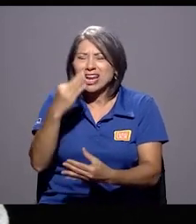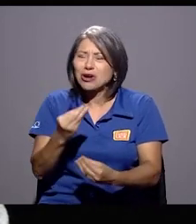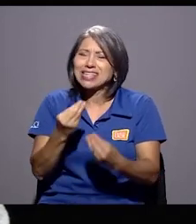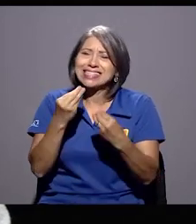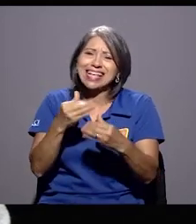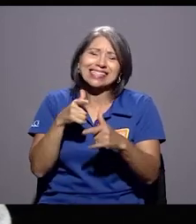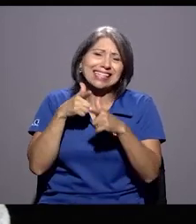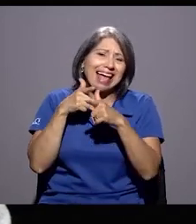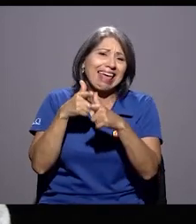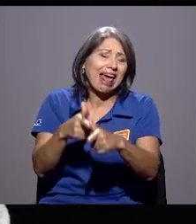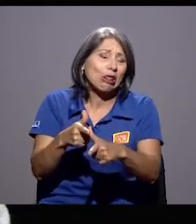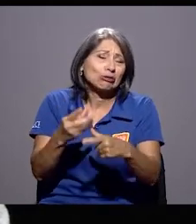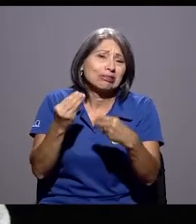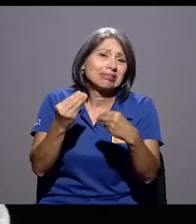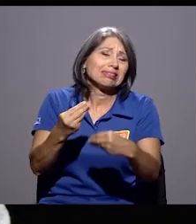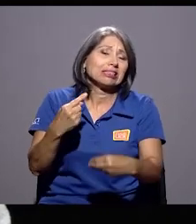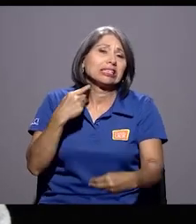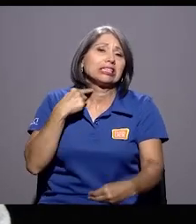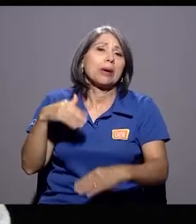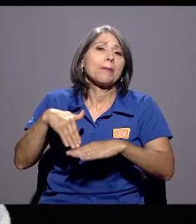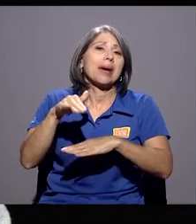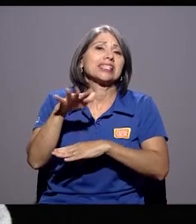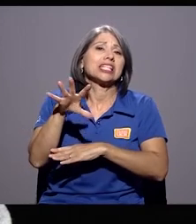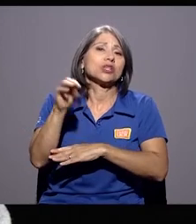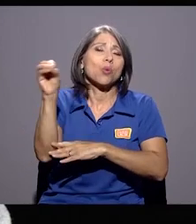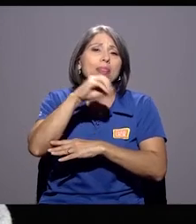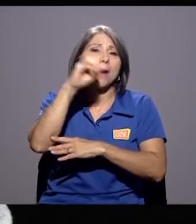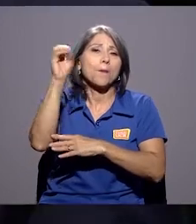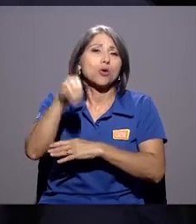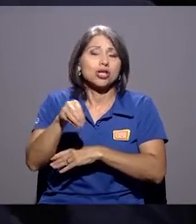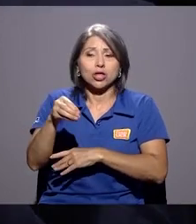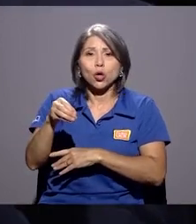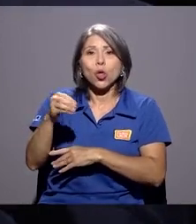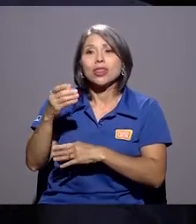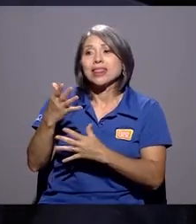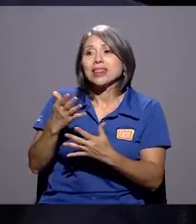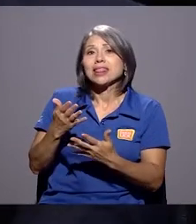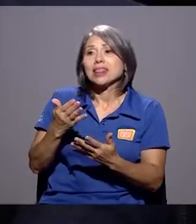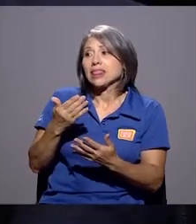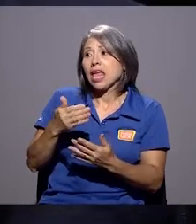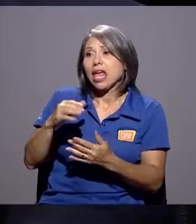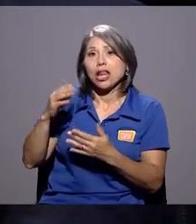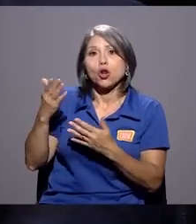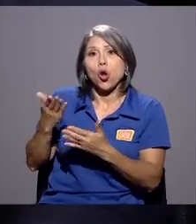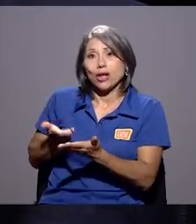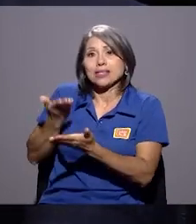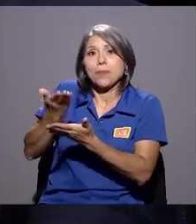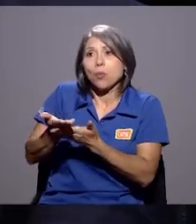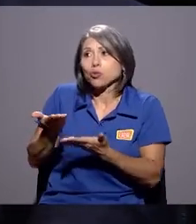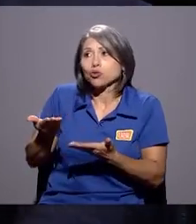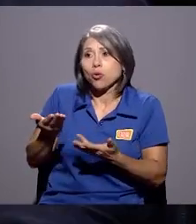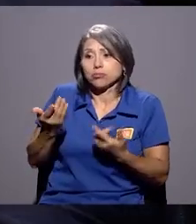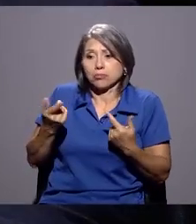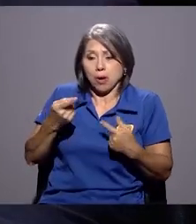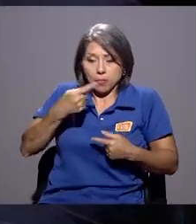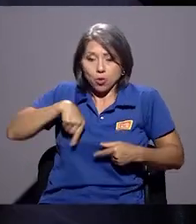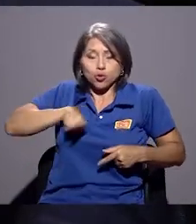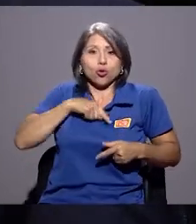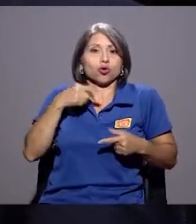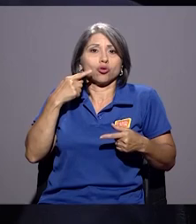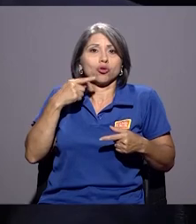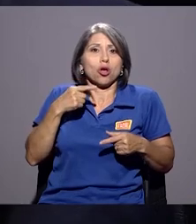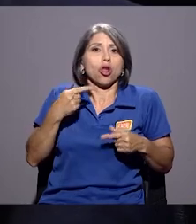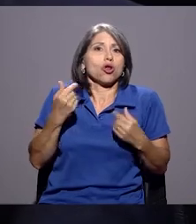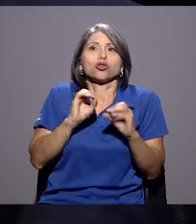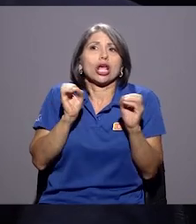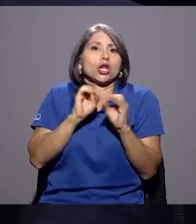excesivo. Es más del 50% por encima de lo propuesto, por los que no tenemos ninguna vela en ese entierro, como